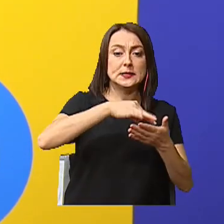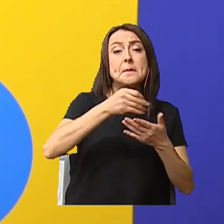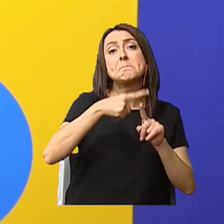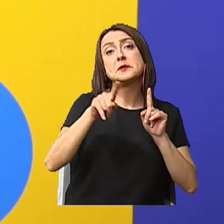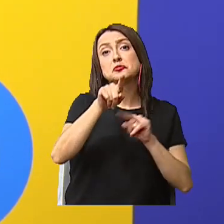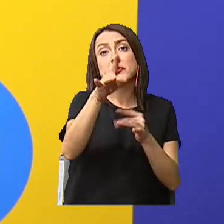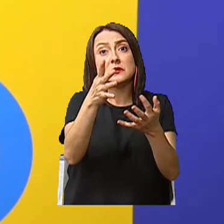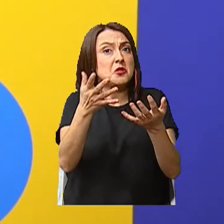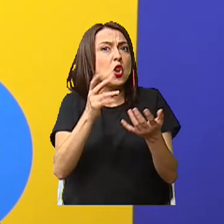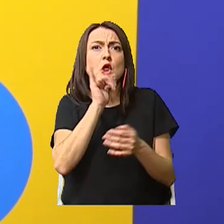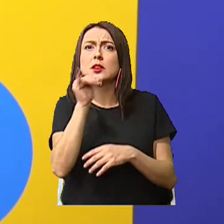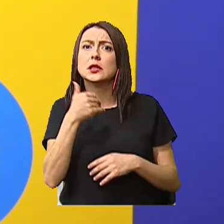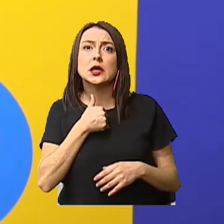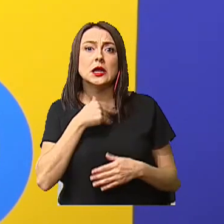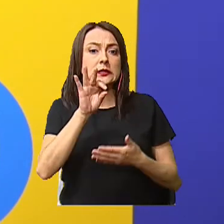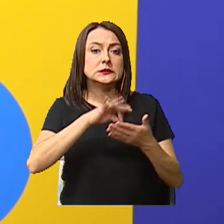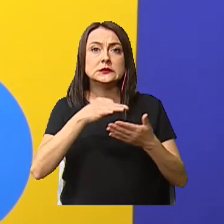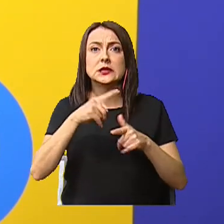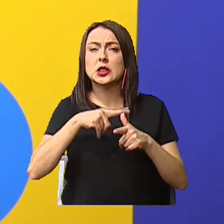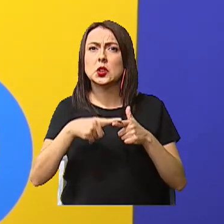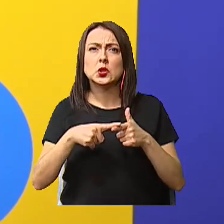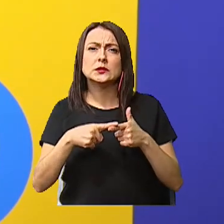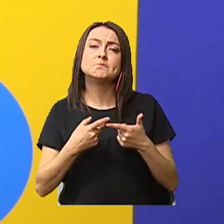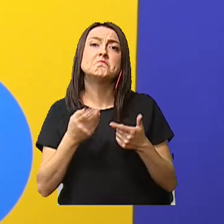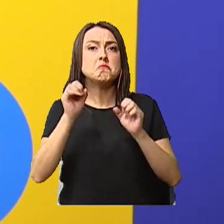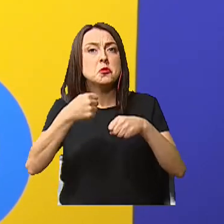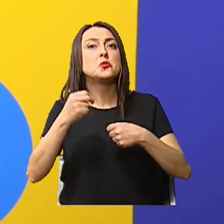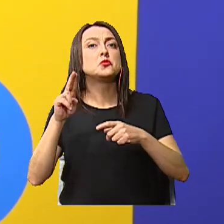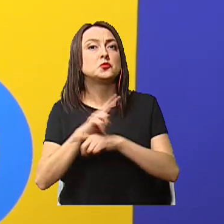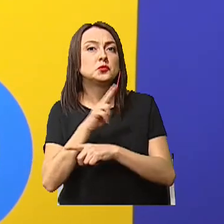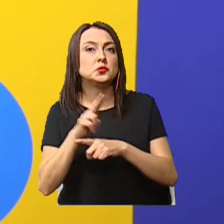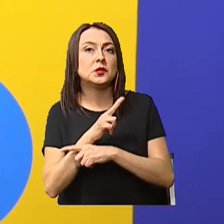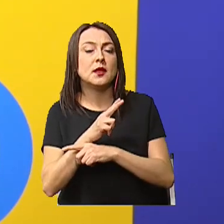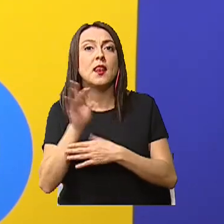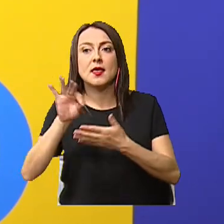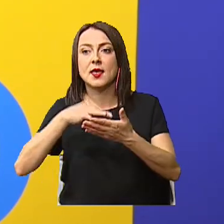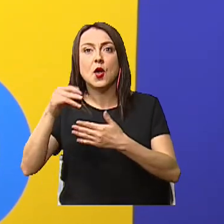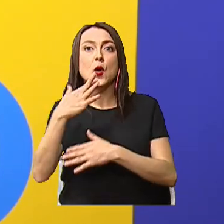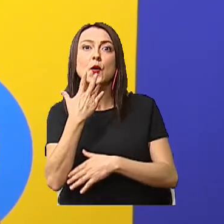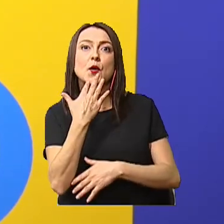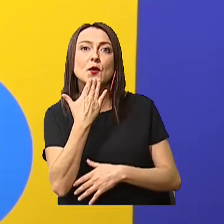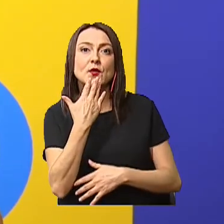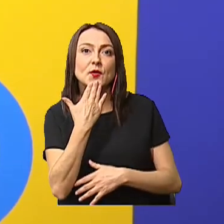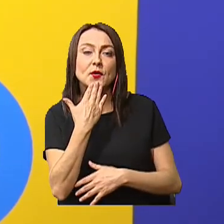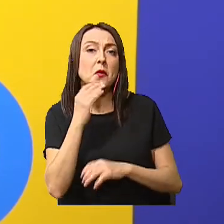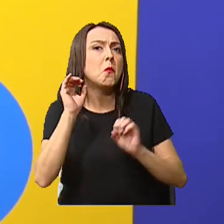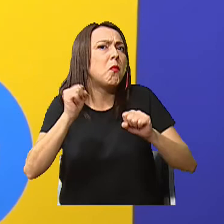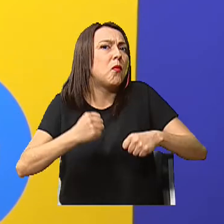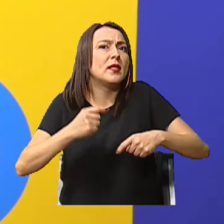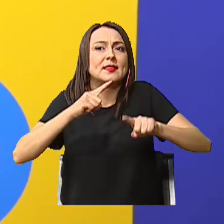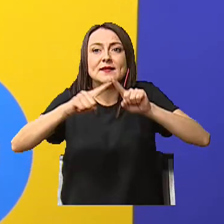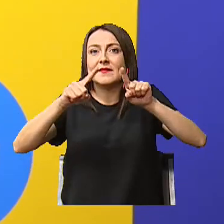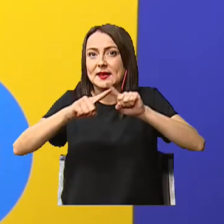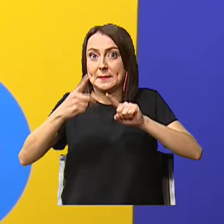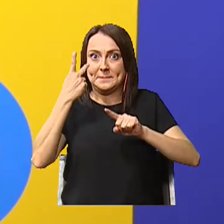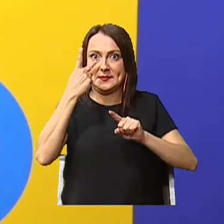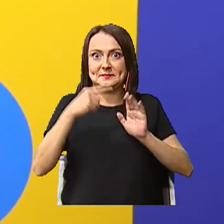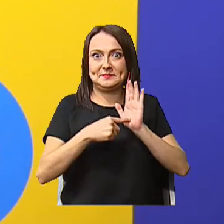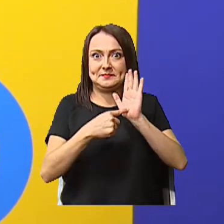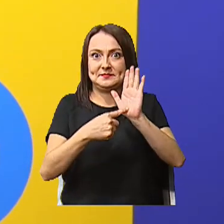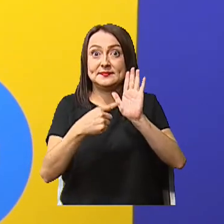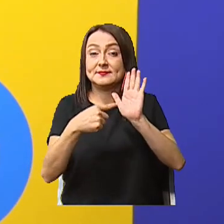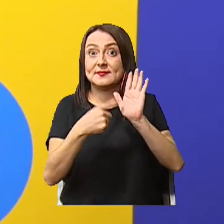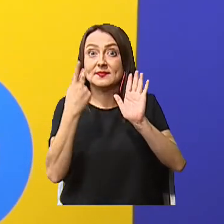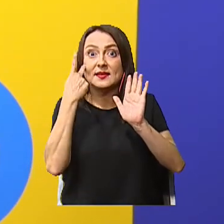si ustedes no tienen témperas No tienen acuarelas Podrían utilizar lápiz de color Pueden dibujarlo Vean En este